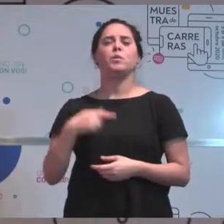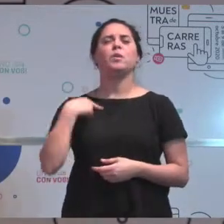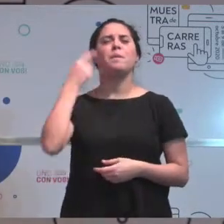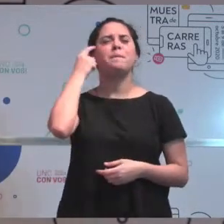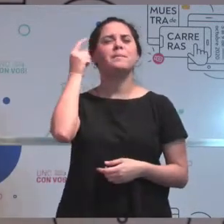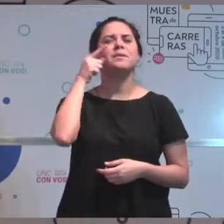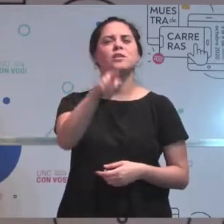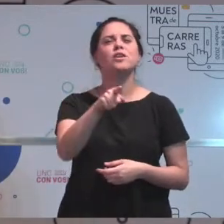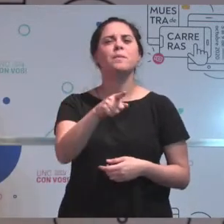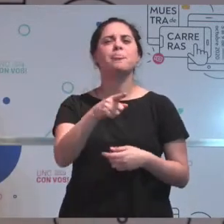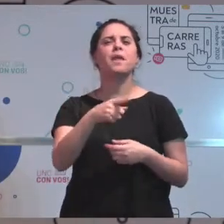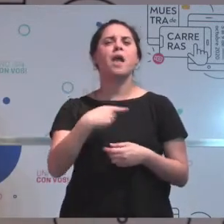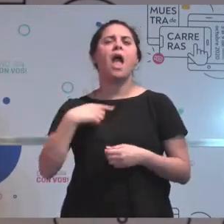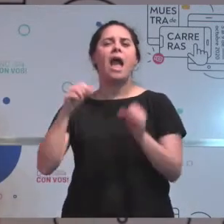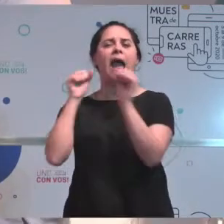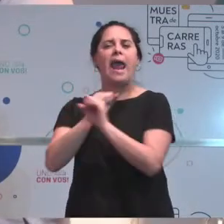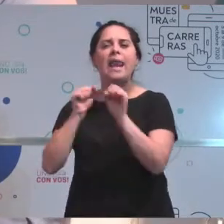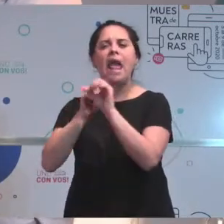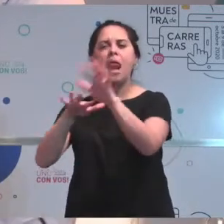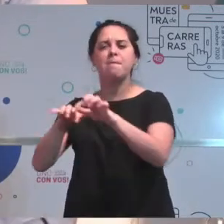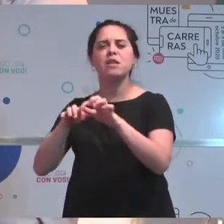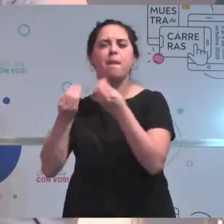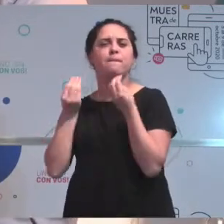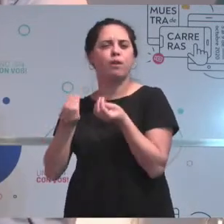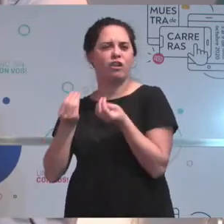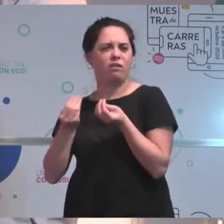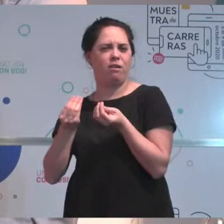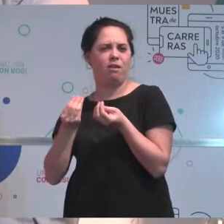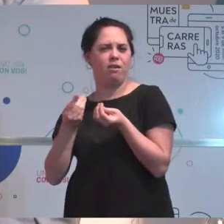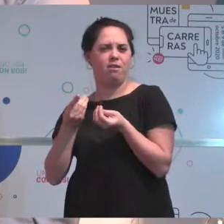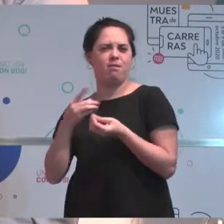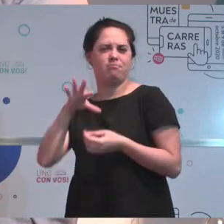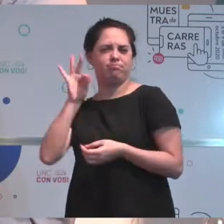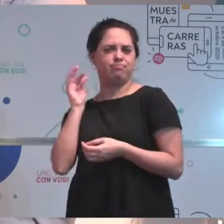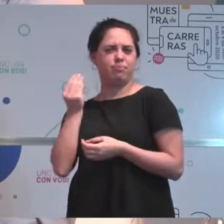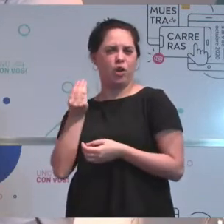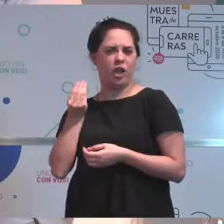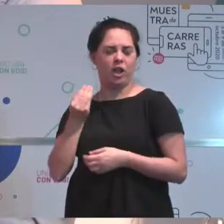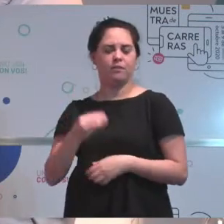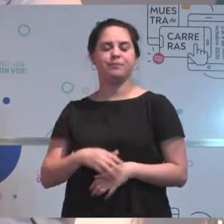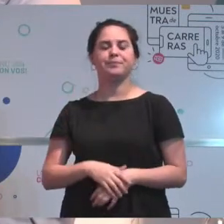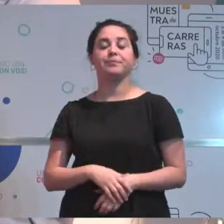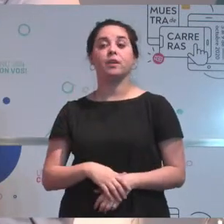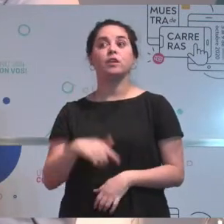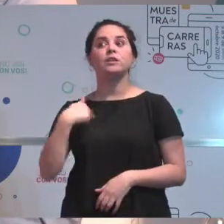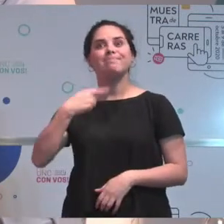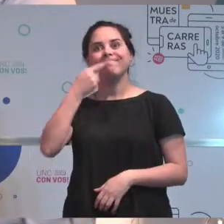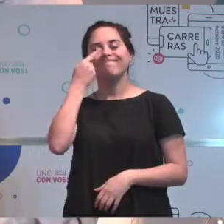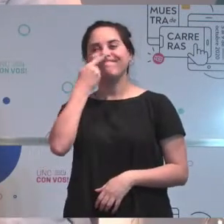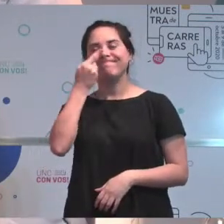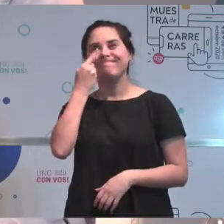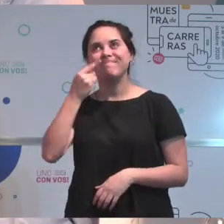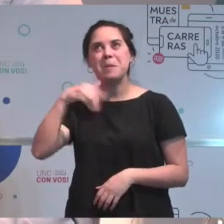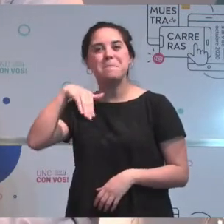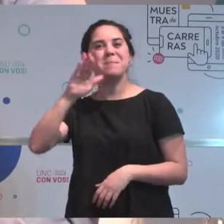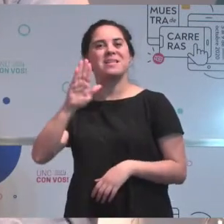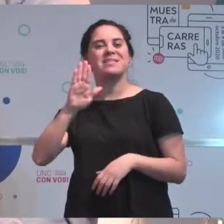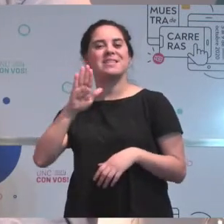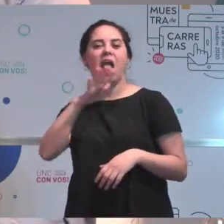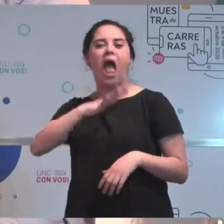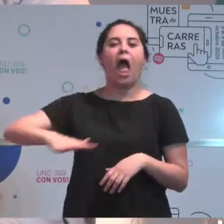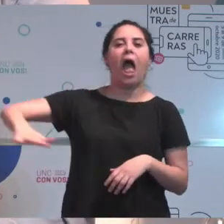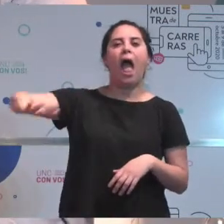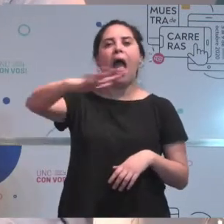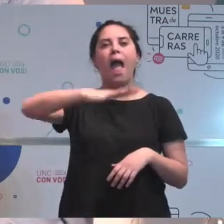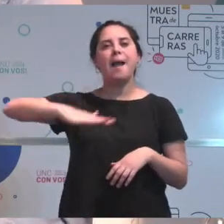ingeniería en agrimensura? Lo que me interesó en su momento era el amplio campo laboral